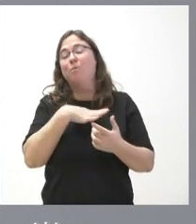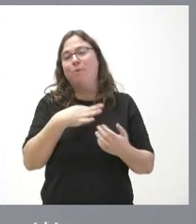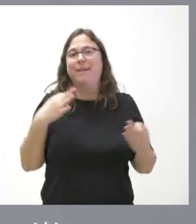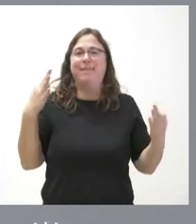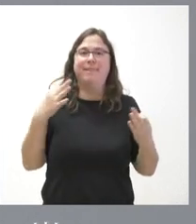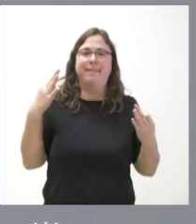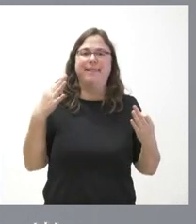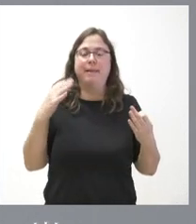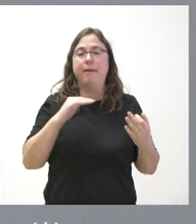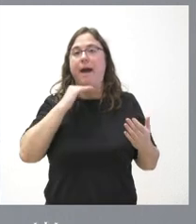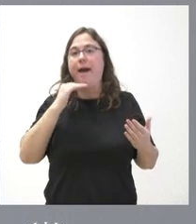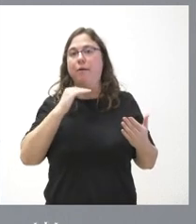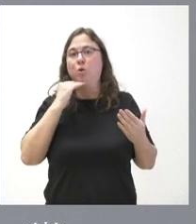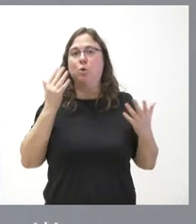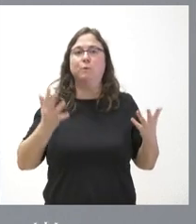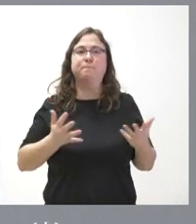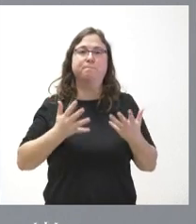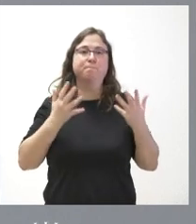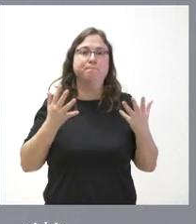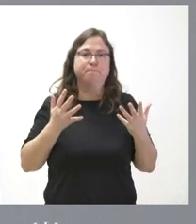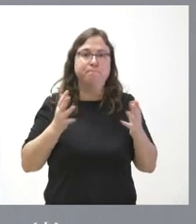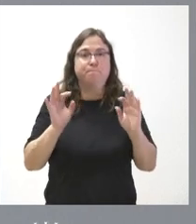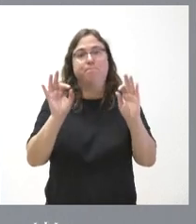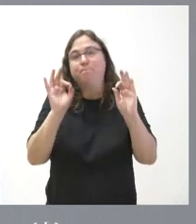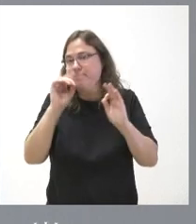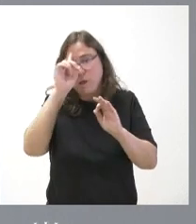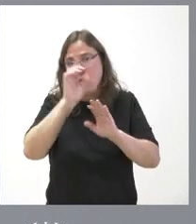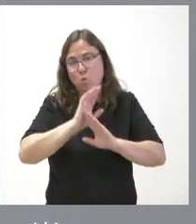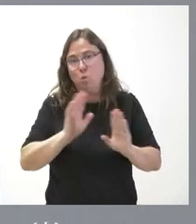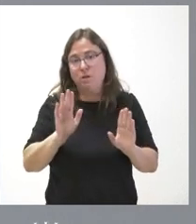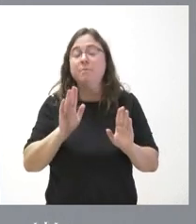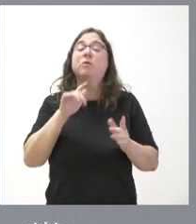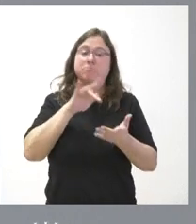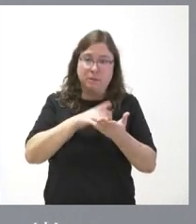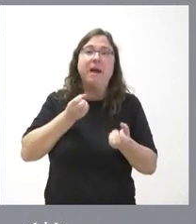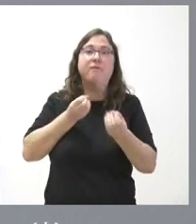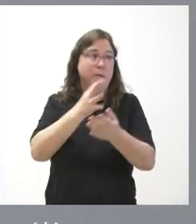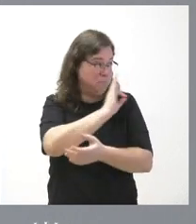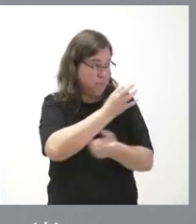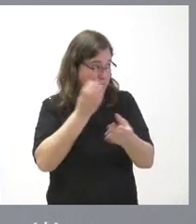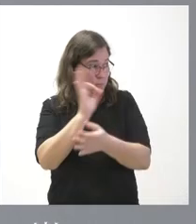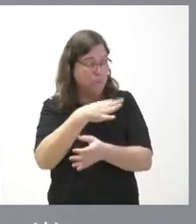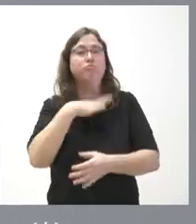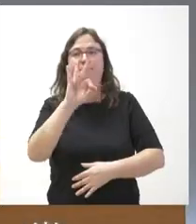algún tipo de especificidad pero les informaremos al respecto y